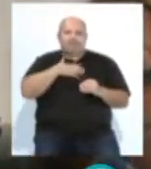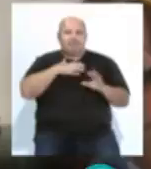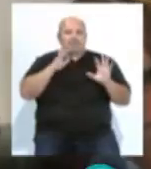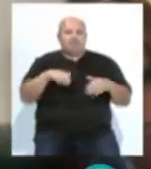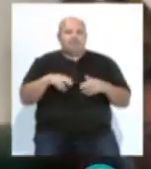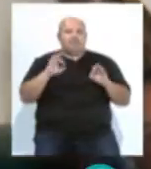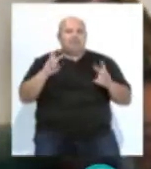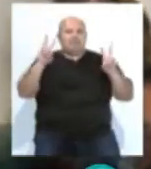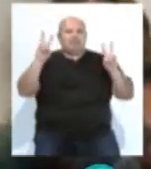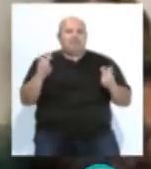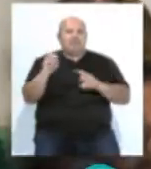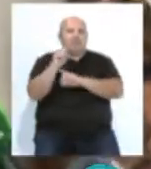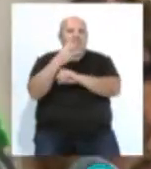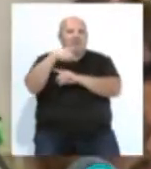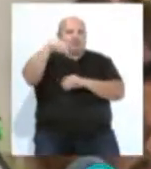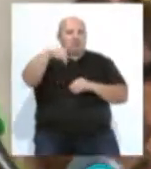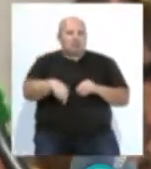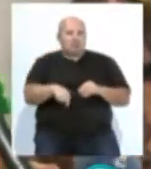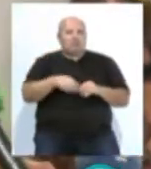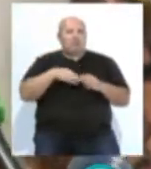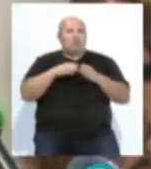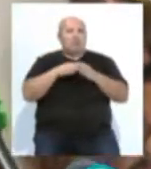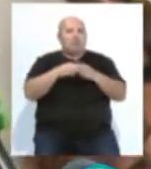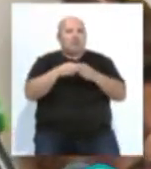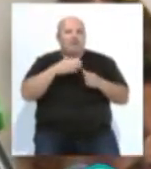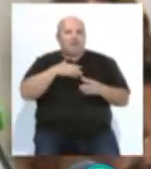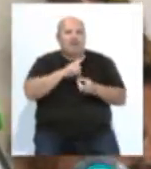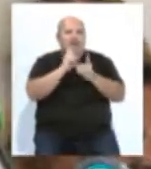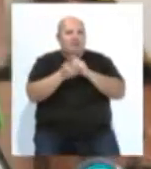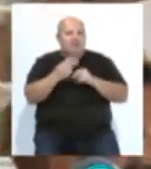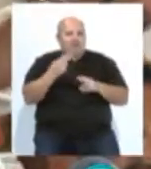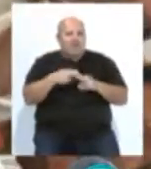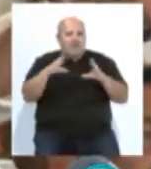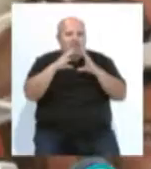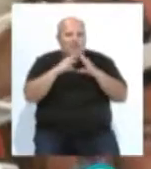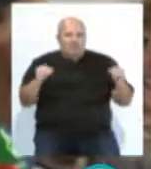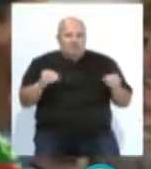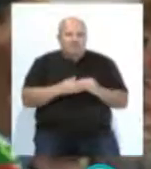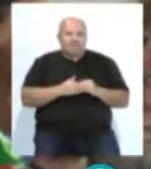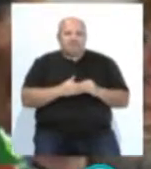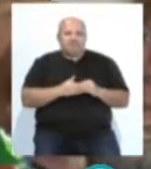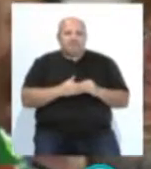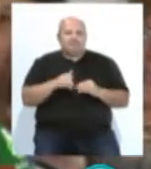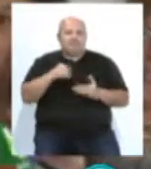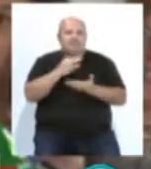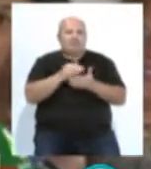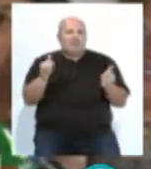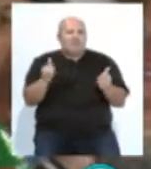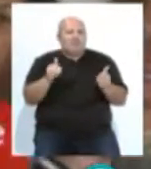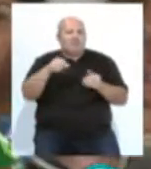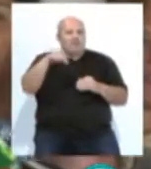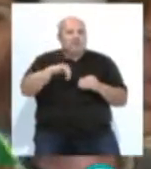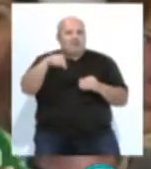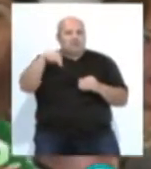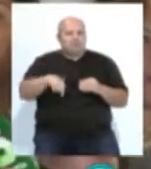va a ser el faro del sur, el buque insignia del cambio político en Andalucía. Que en esta ciudad chiquitita del sur